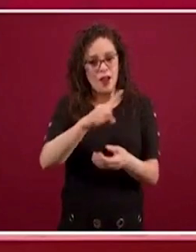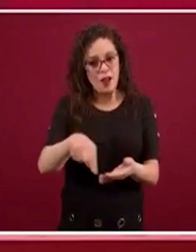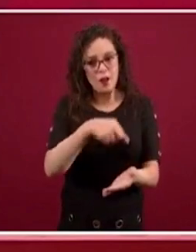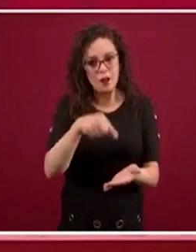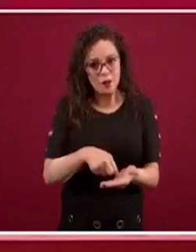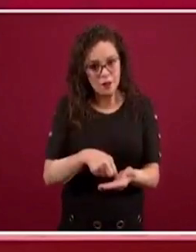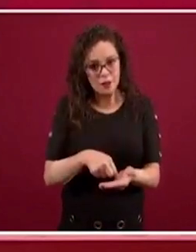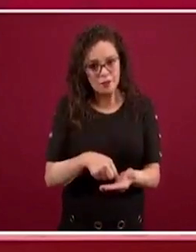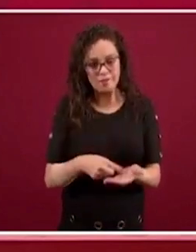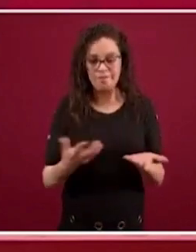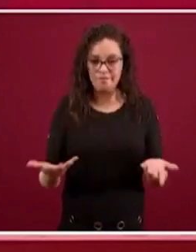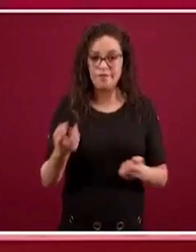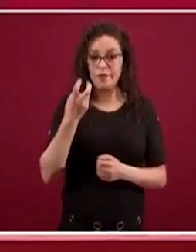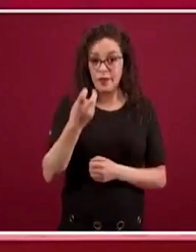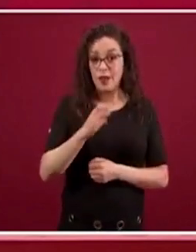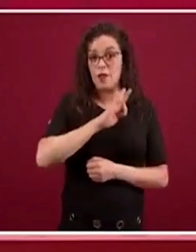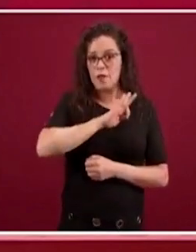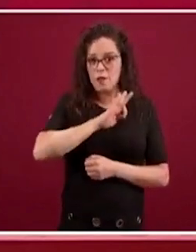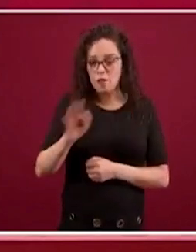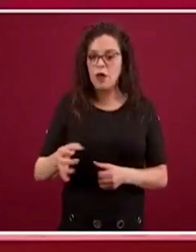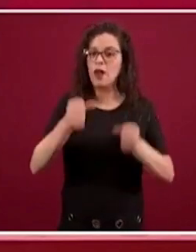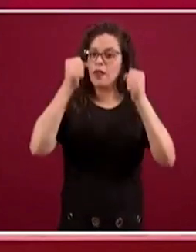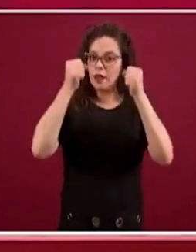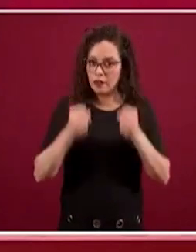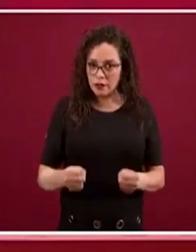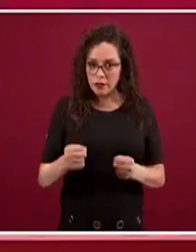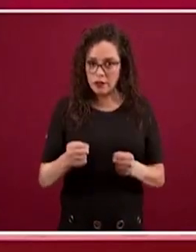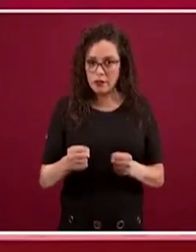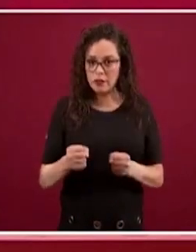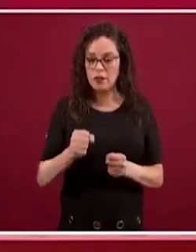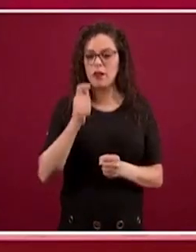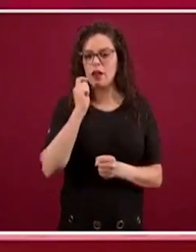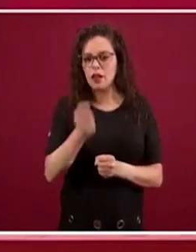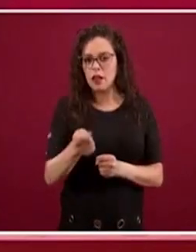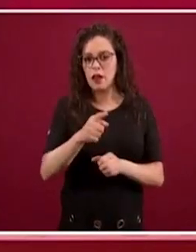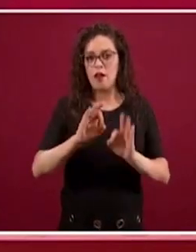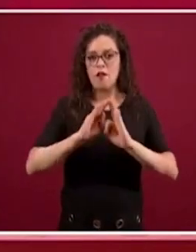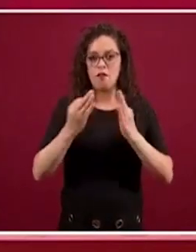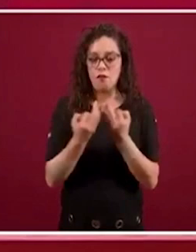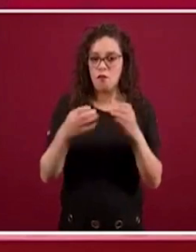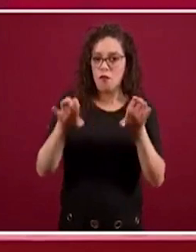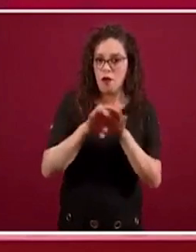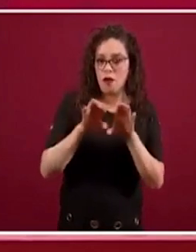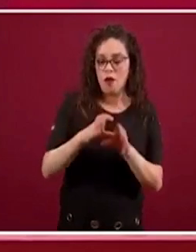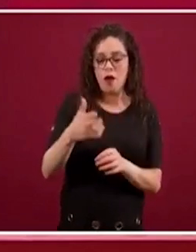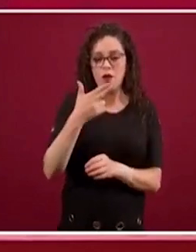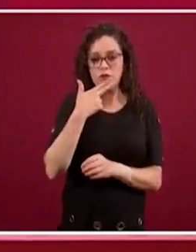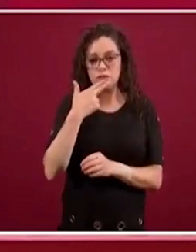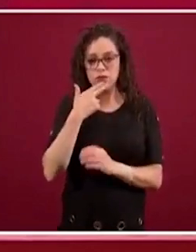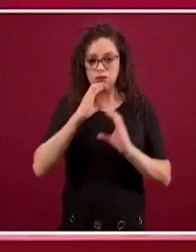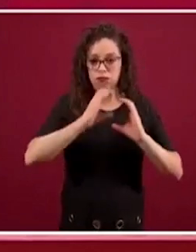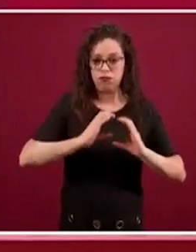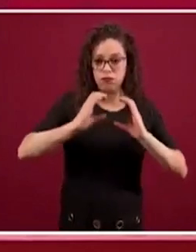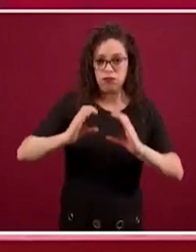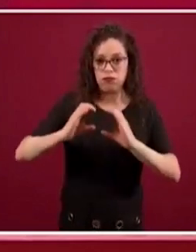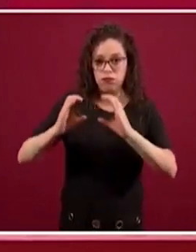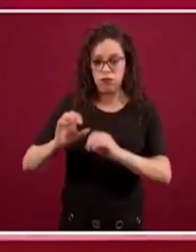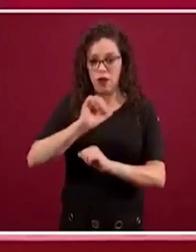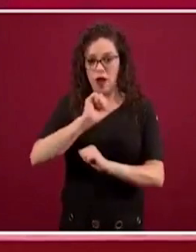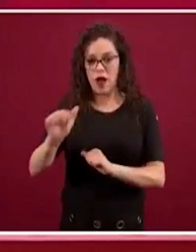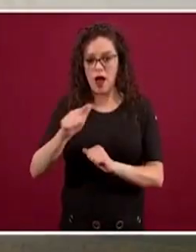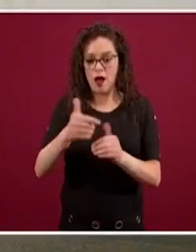enfocar y en su momento asegurarse de que las medidas de seguridad de la Jornada Nacional de Sana Distancia